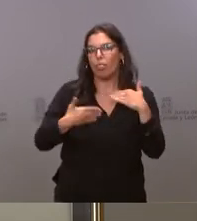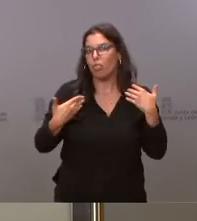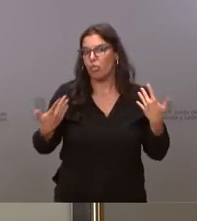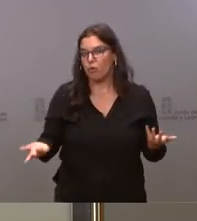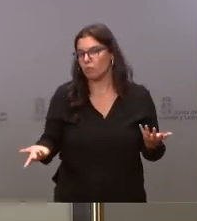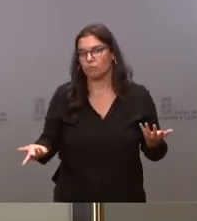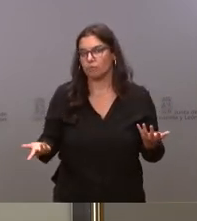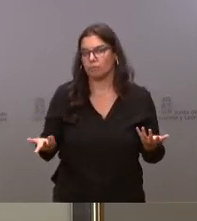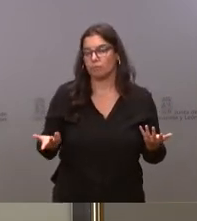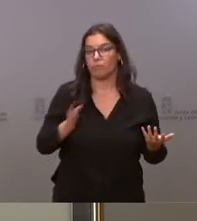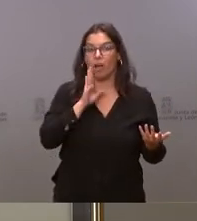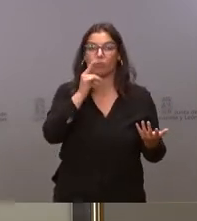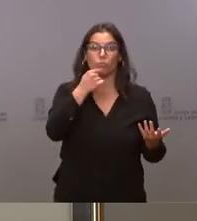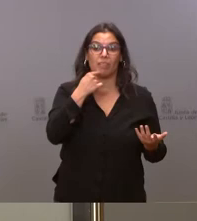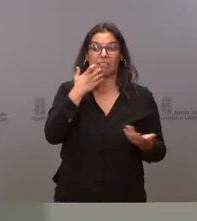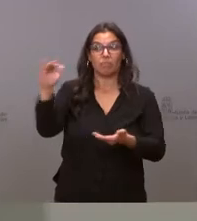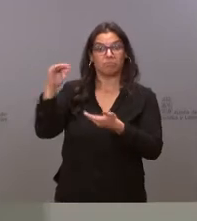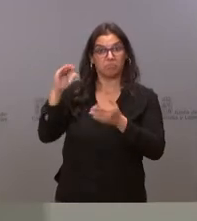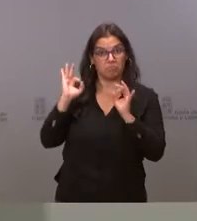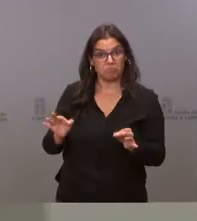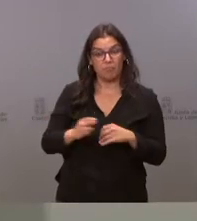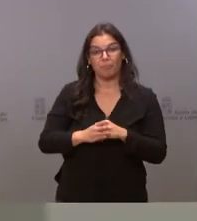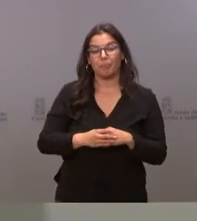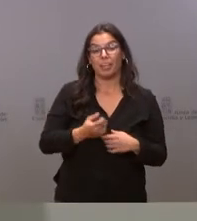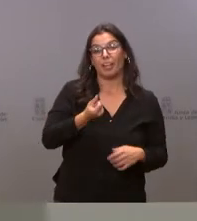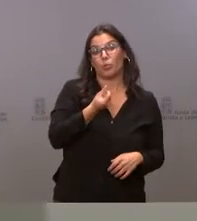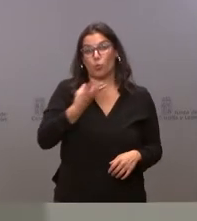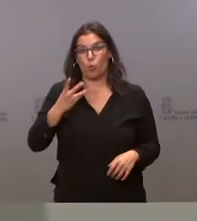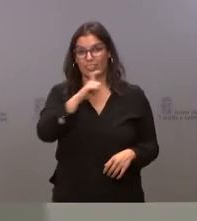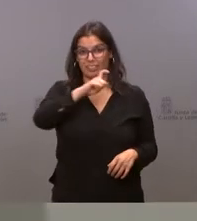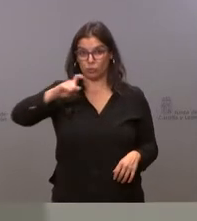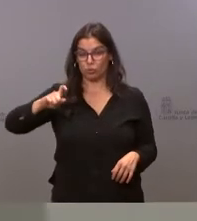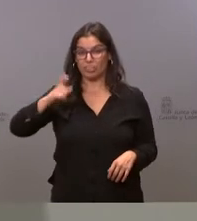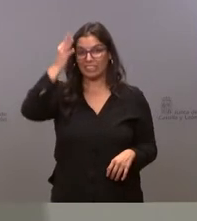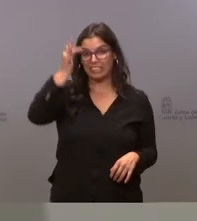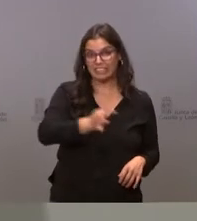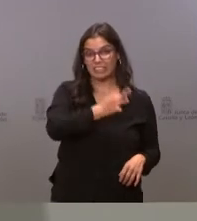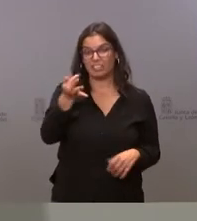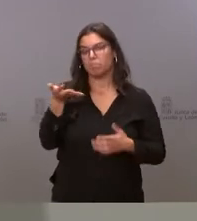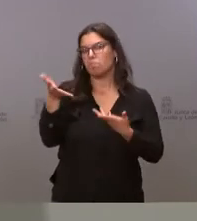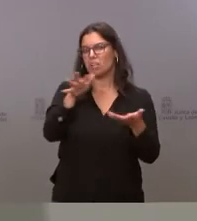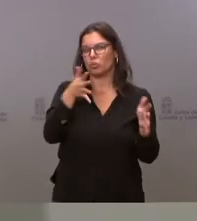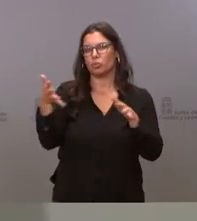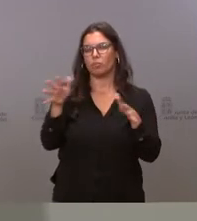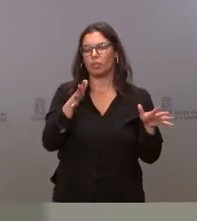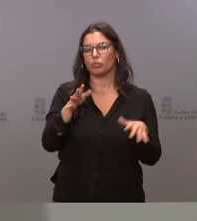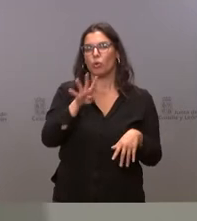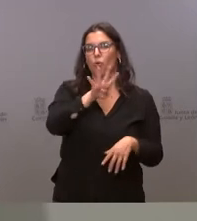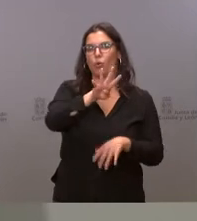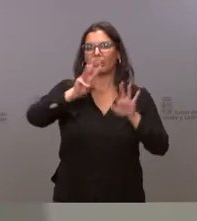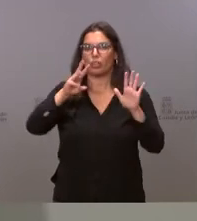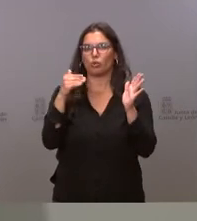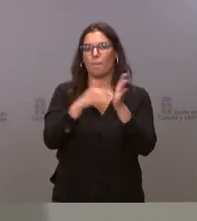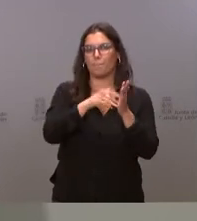también si como decía llega el suministro. La cifra de dosis está en el entorno de las 48.000